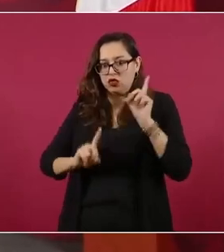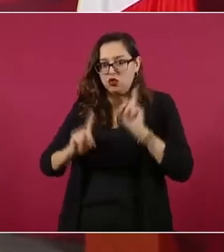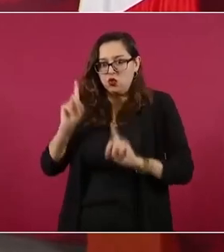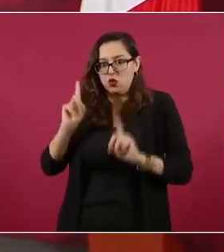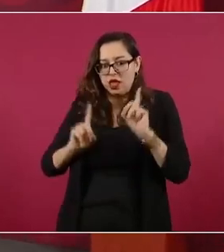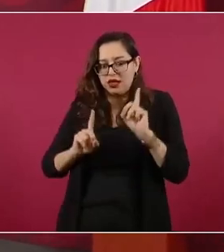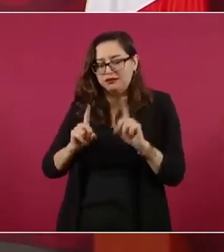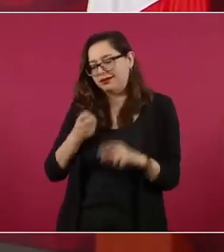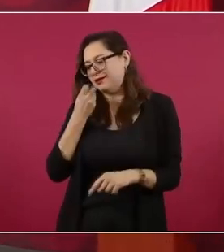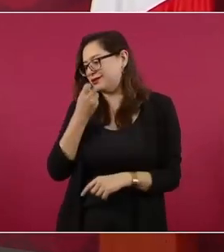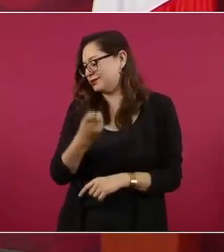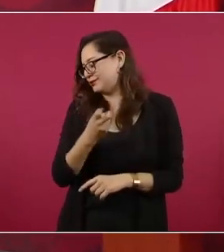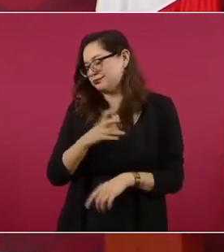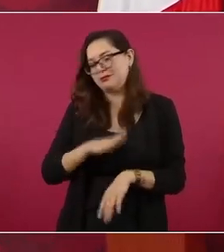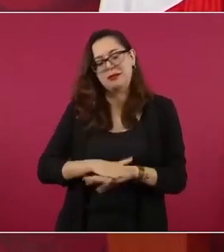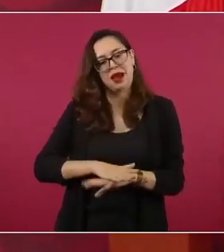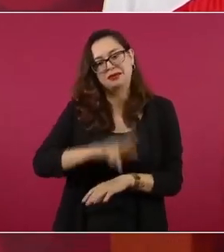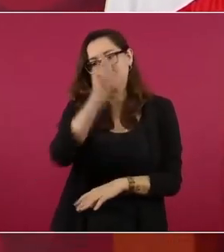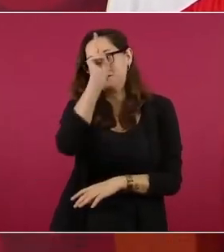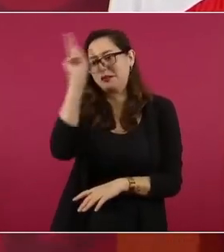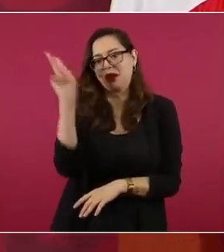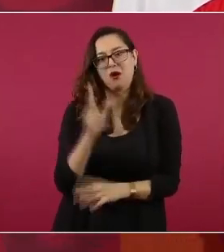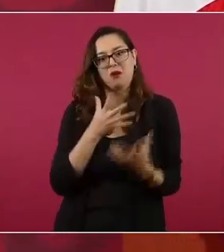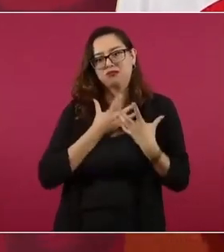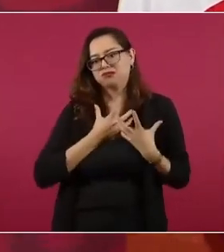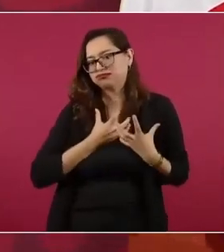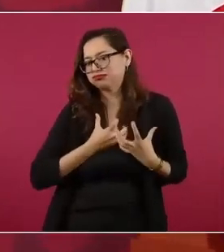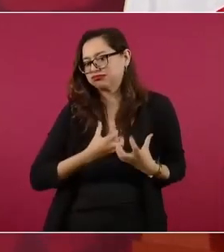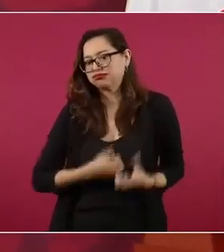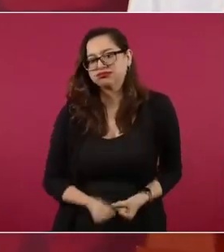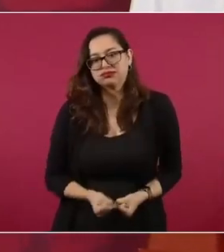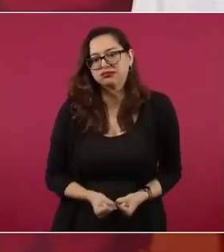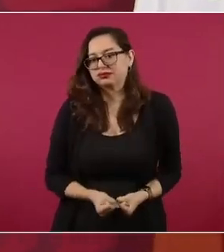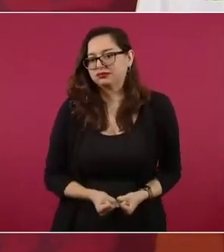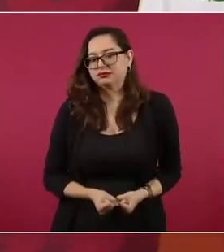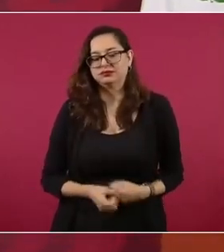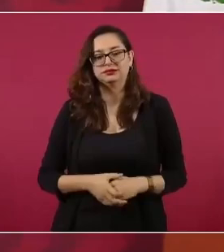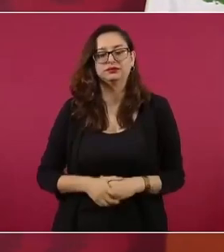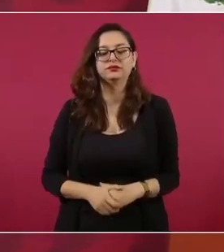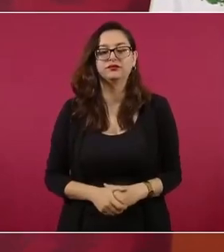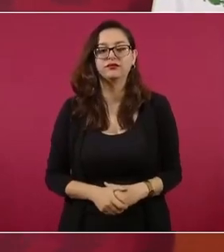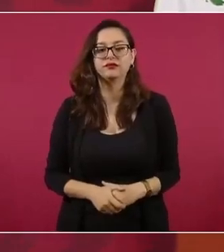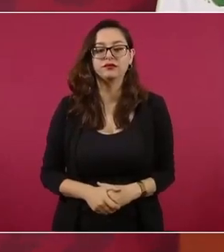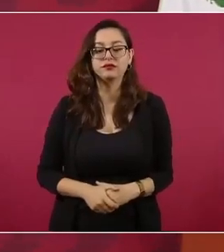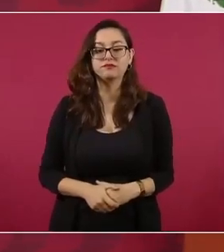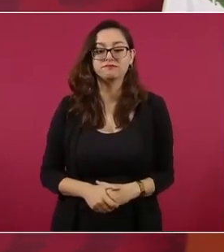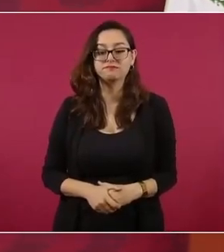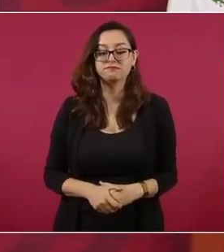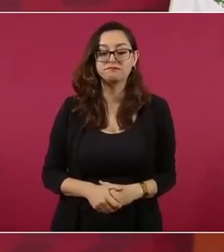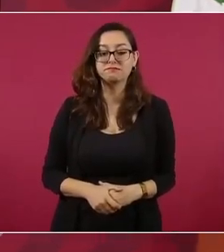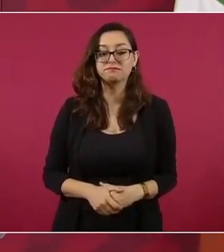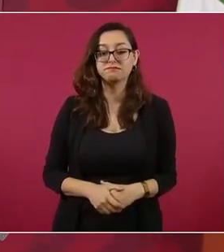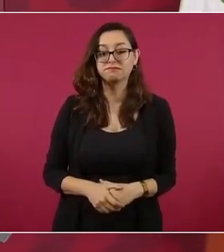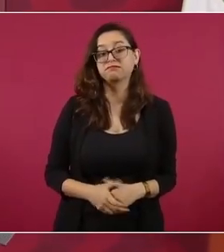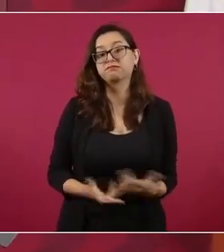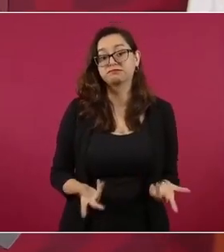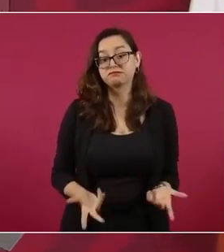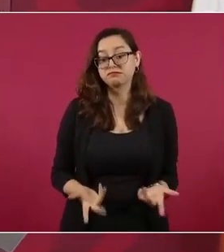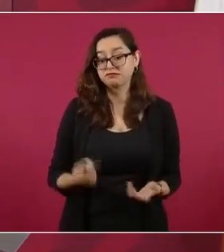ya lo he platicado, pero la segunda vez que nos hicieron fraude,